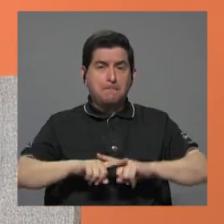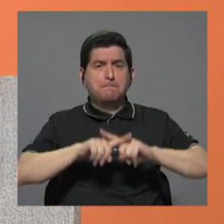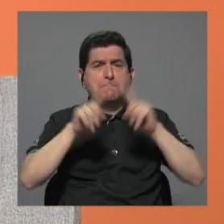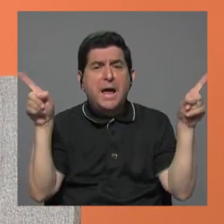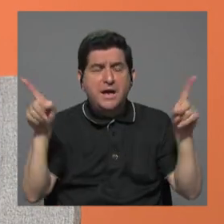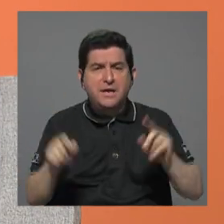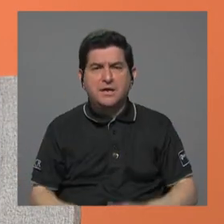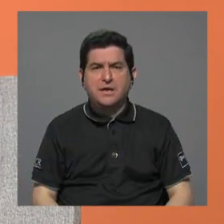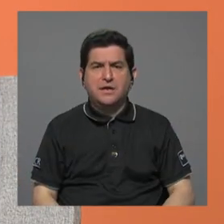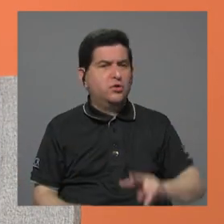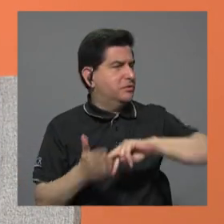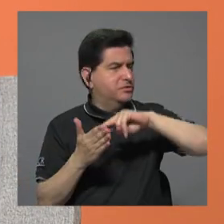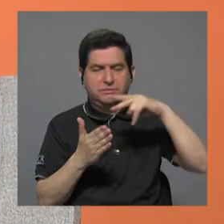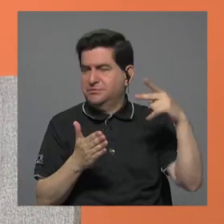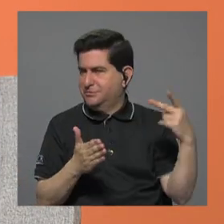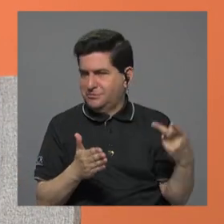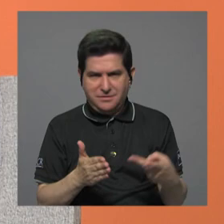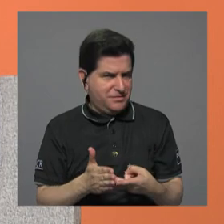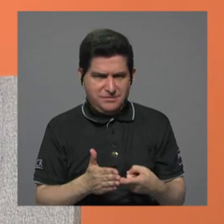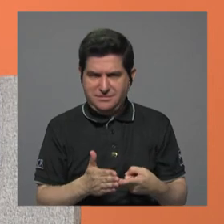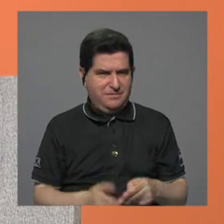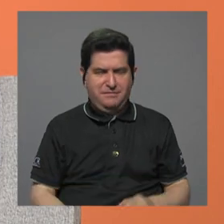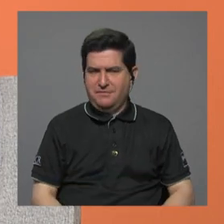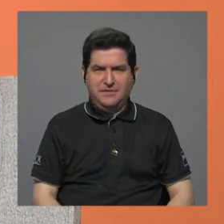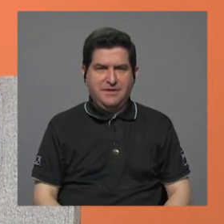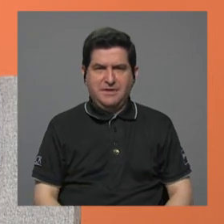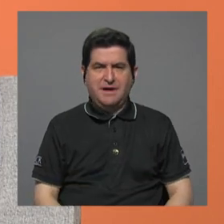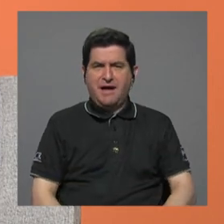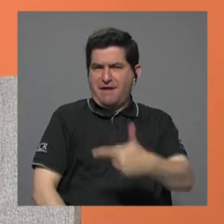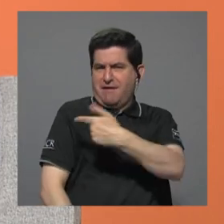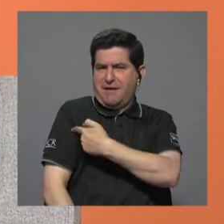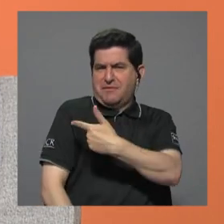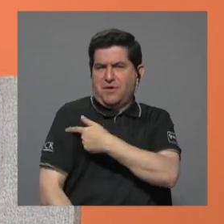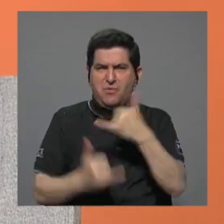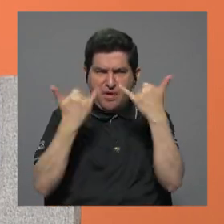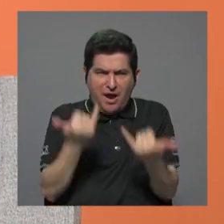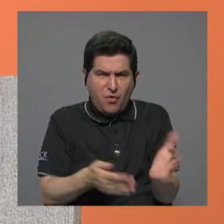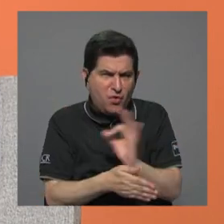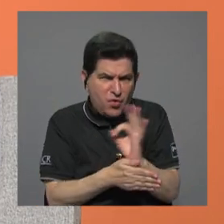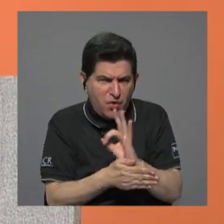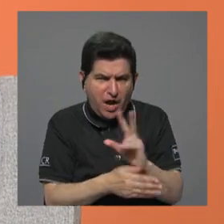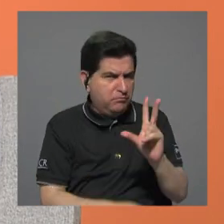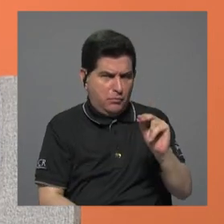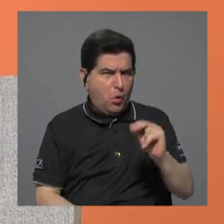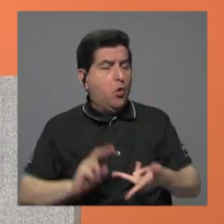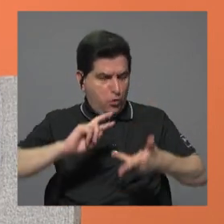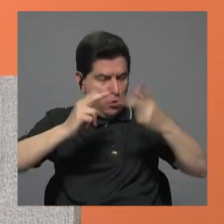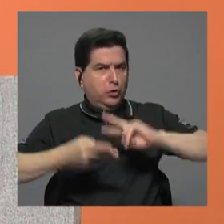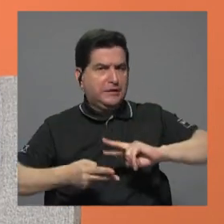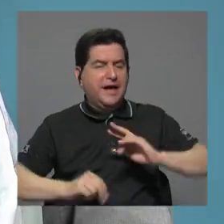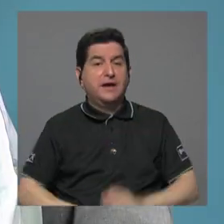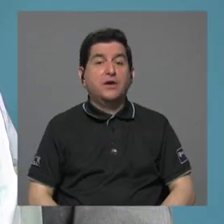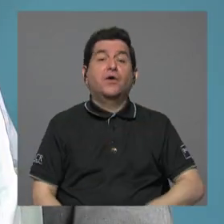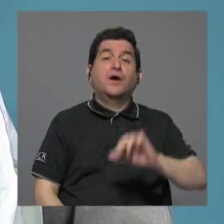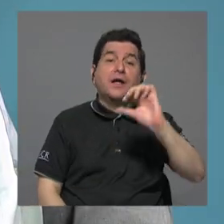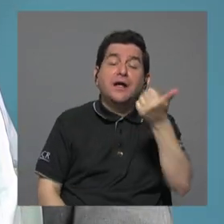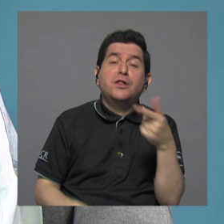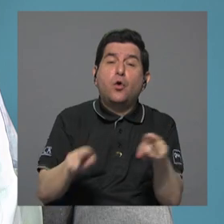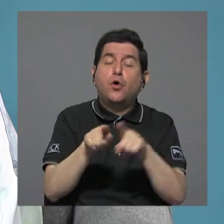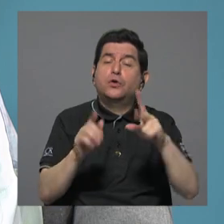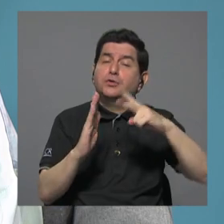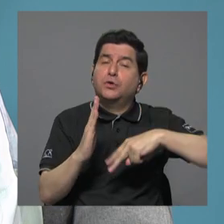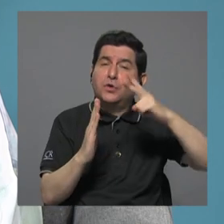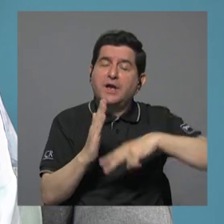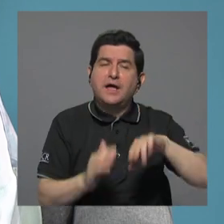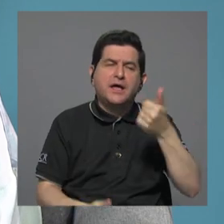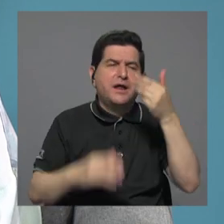no ha significado que la vacunación de momento no esté funcionando, todo lo contrario. Eso es lo otro que también leí